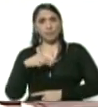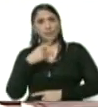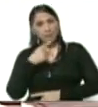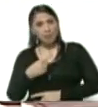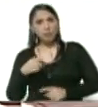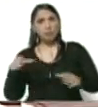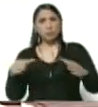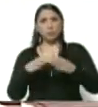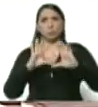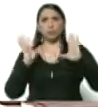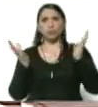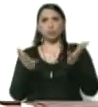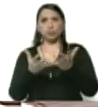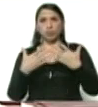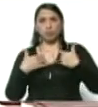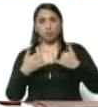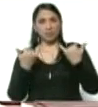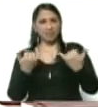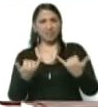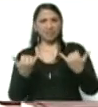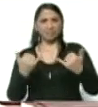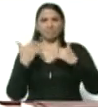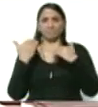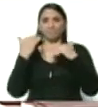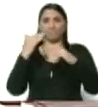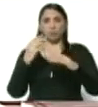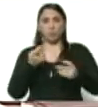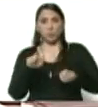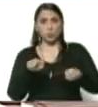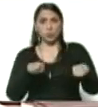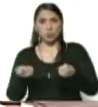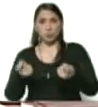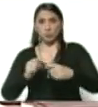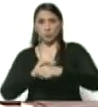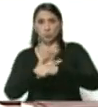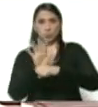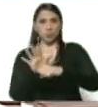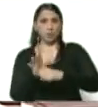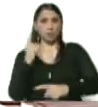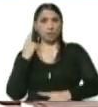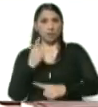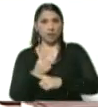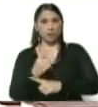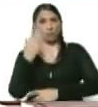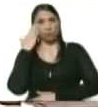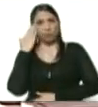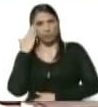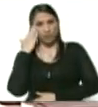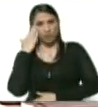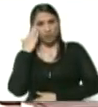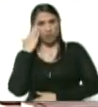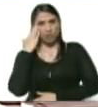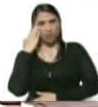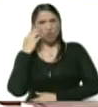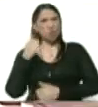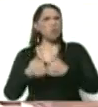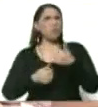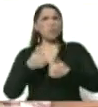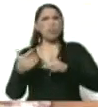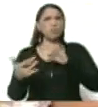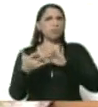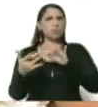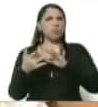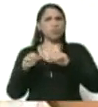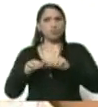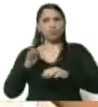Organización Mundial de la Salud, en esta fase de control del COVID-19, debemos determinar la fuente de contagio